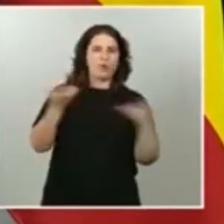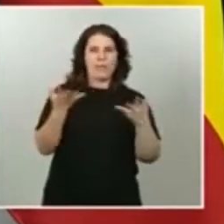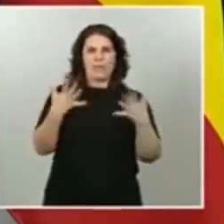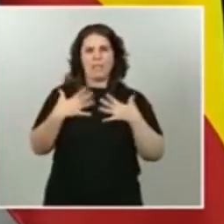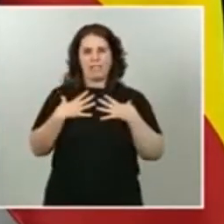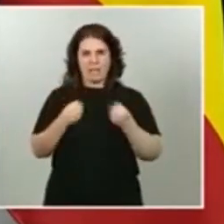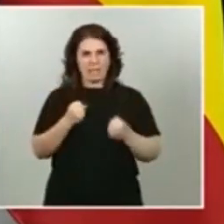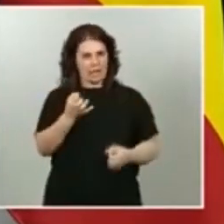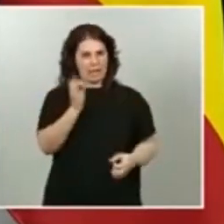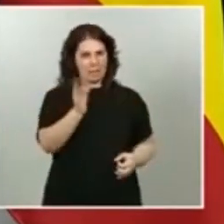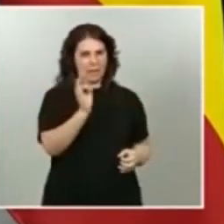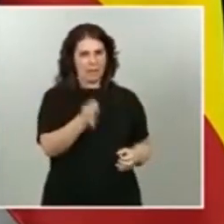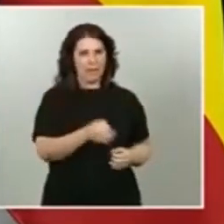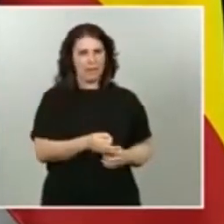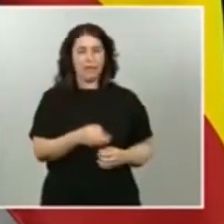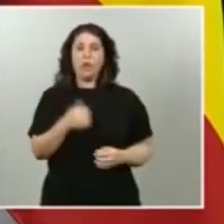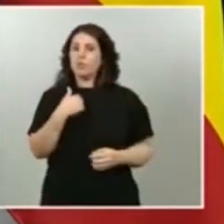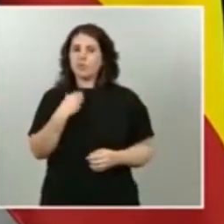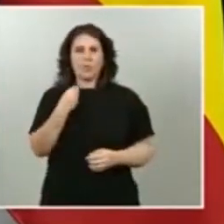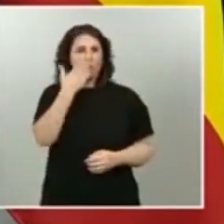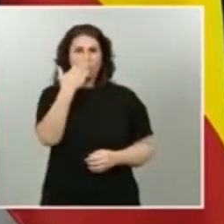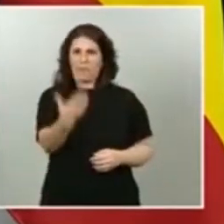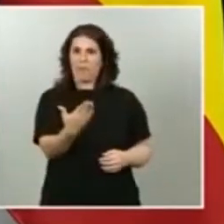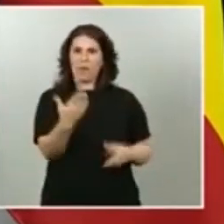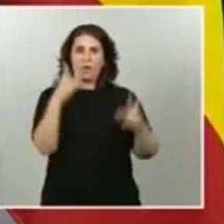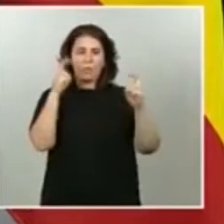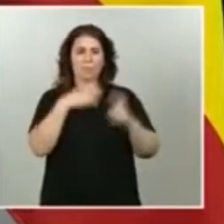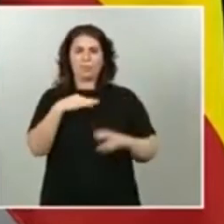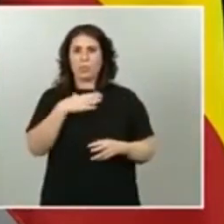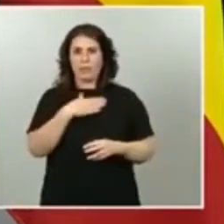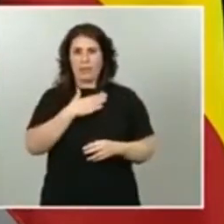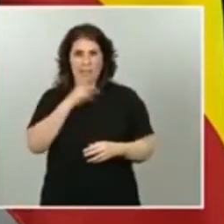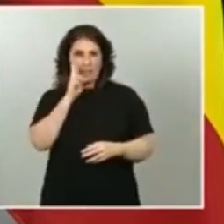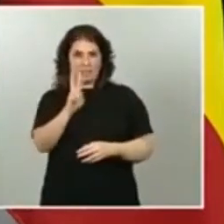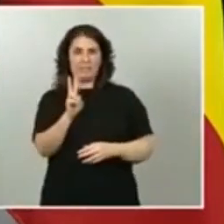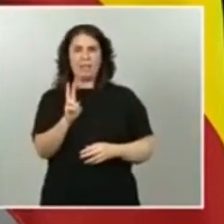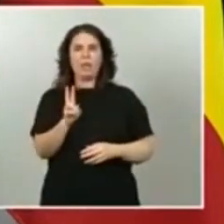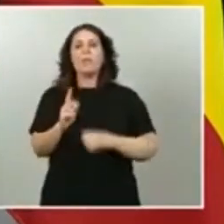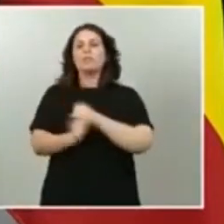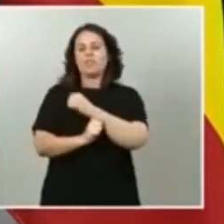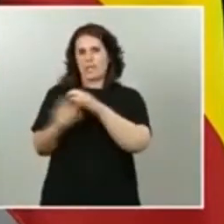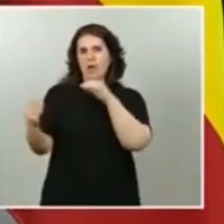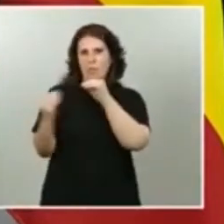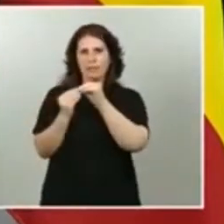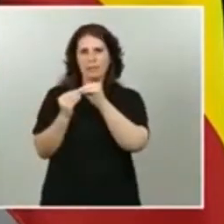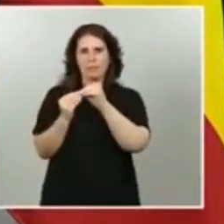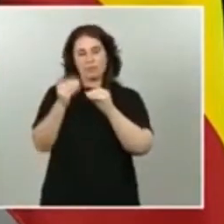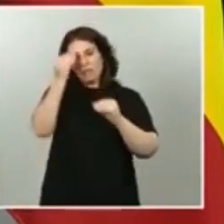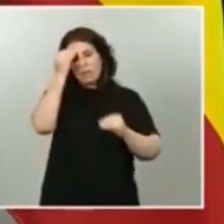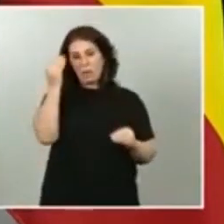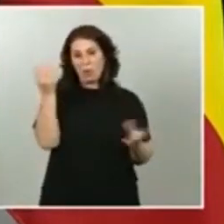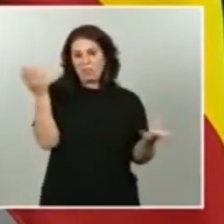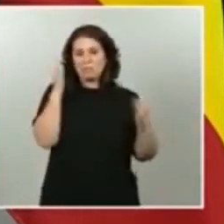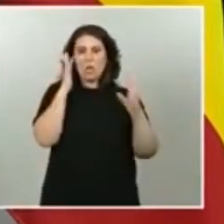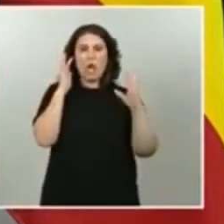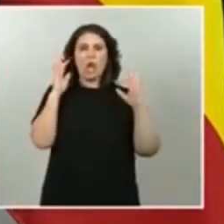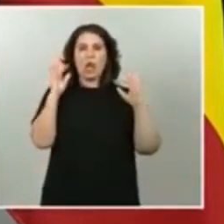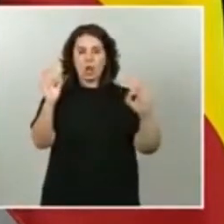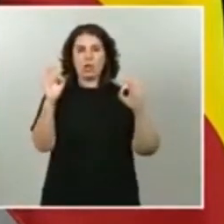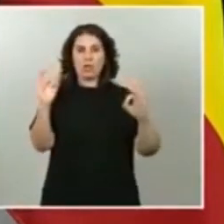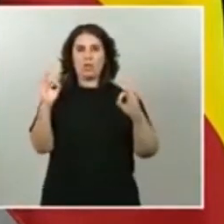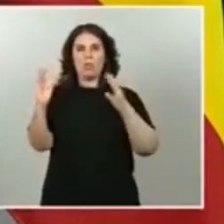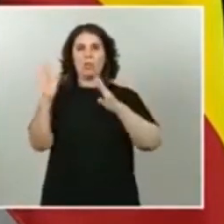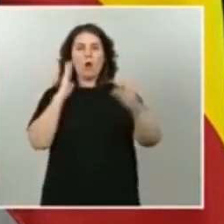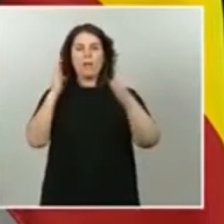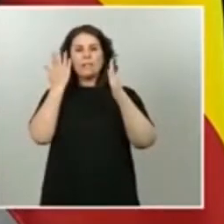He sido muy sincero respecto a las posibilidades que yo veo pero compartimos la estrategia y creo que es perfectamente lógico que en un momento tan excepcional